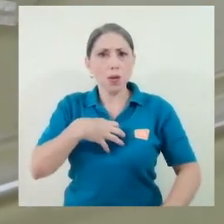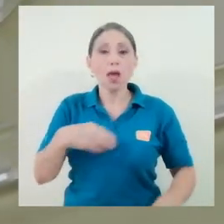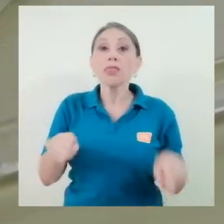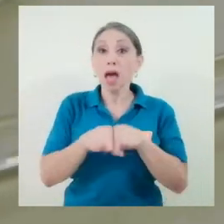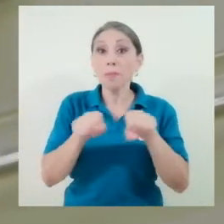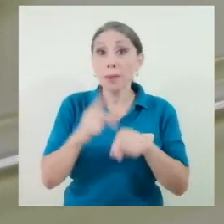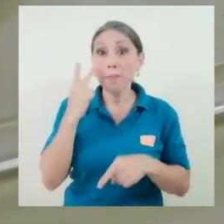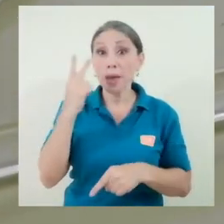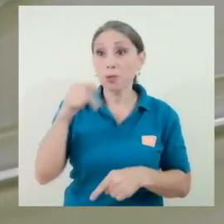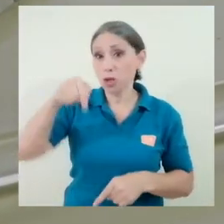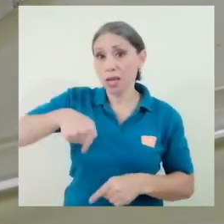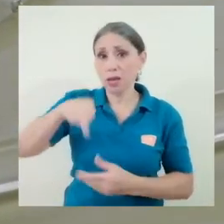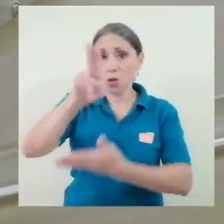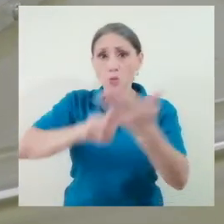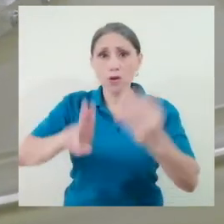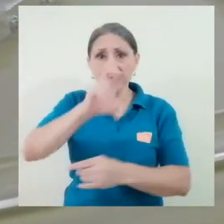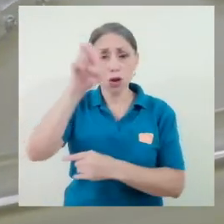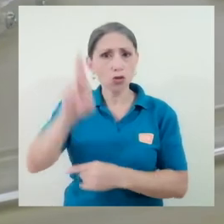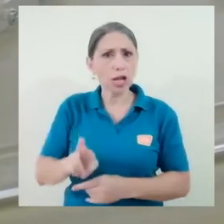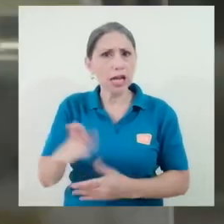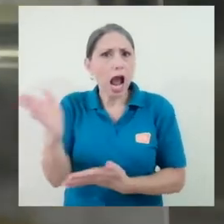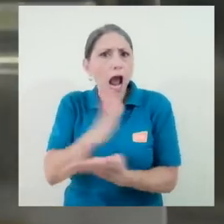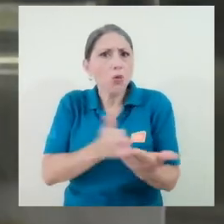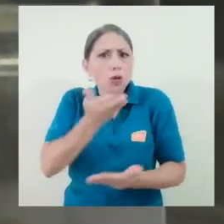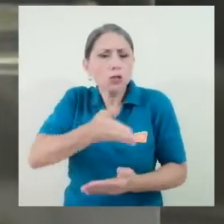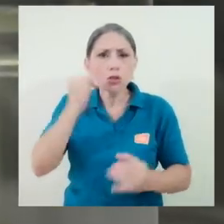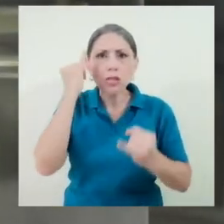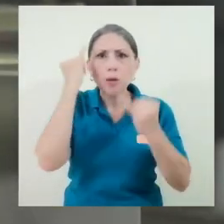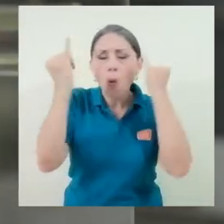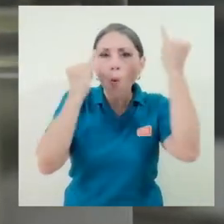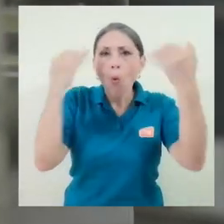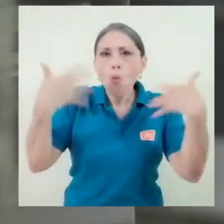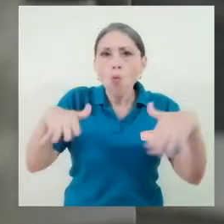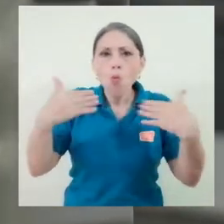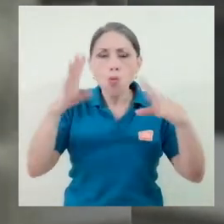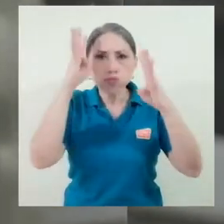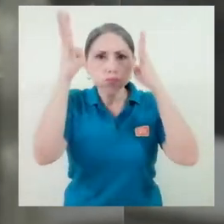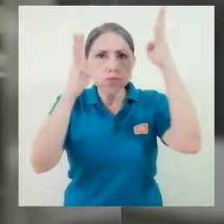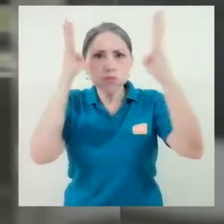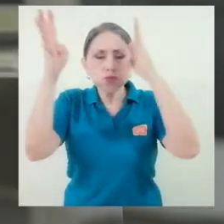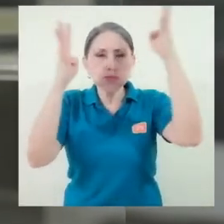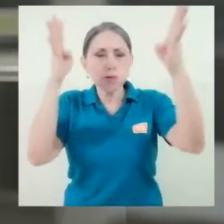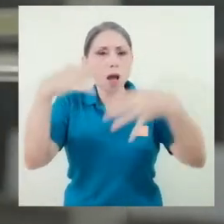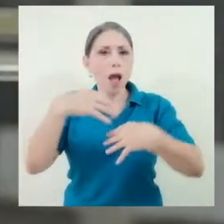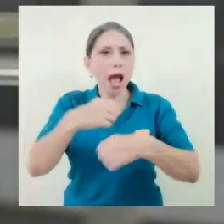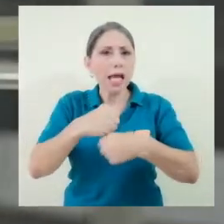Universidad de Costa Rica, de mucho ingenio y mucha creatividad para construir